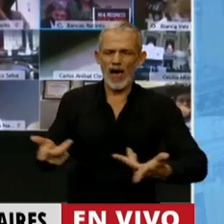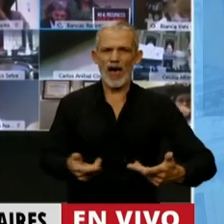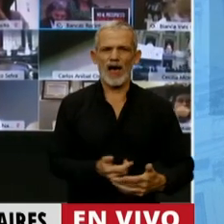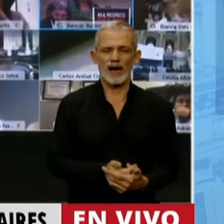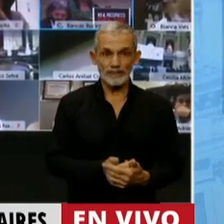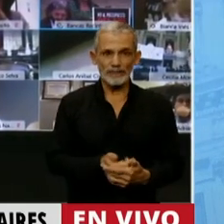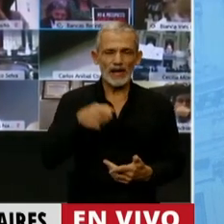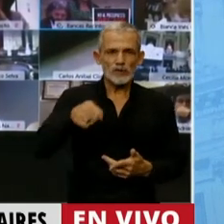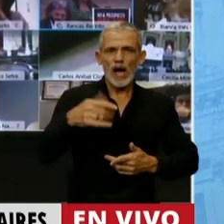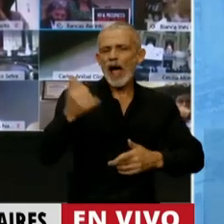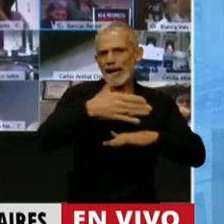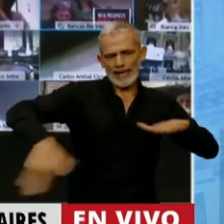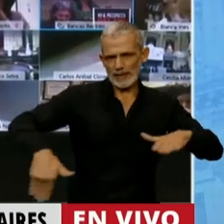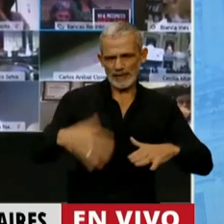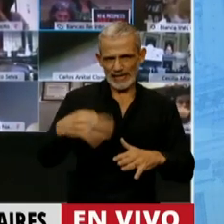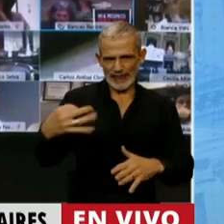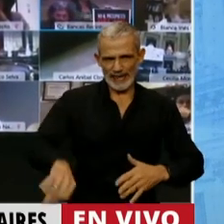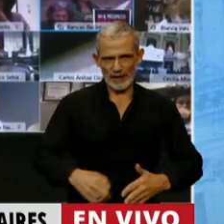Por supuesto, esto tiene un límite.